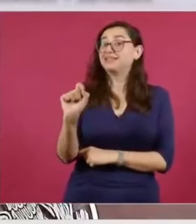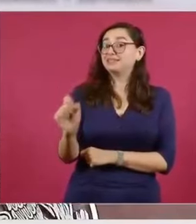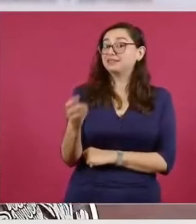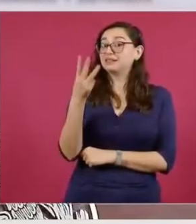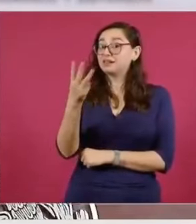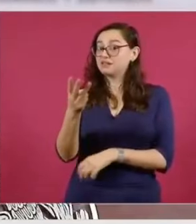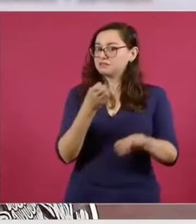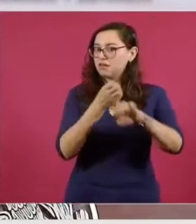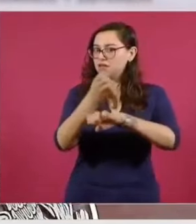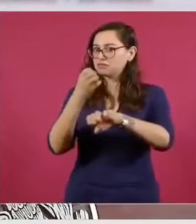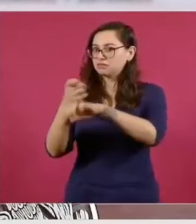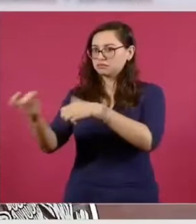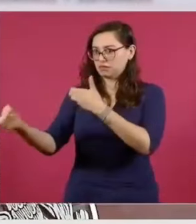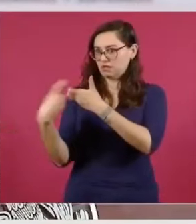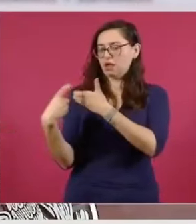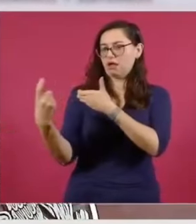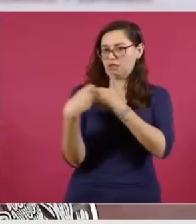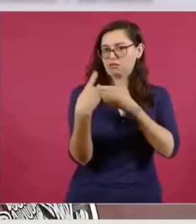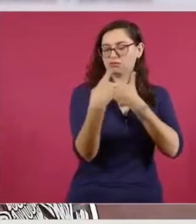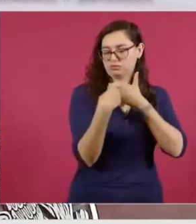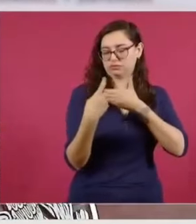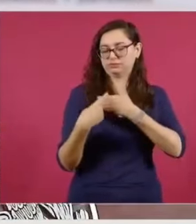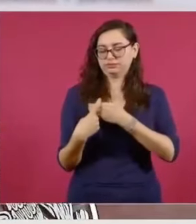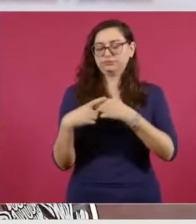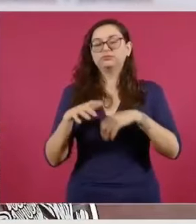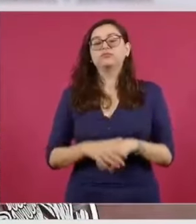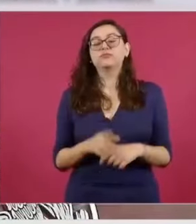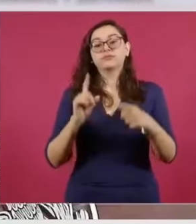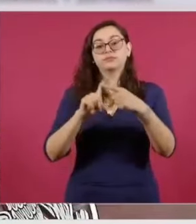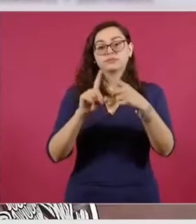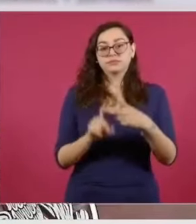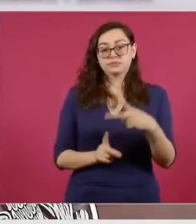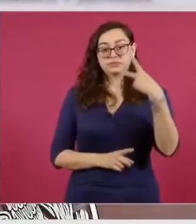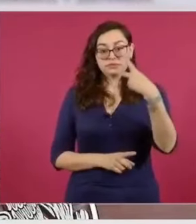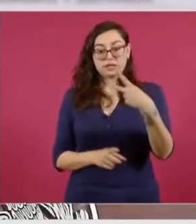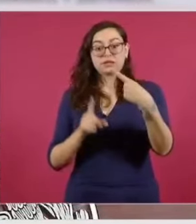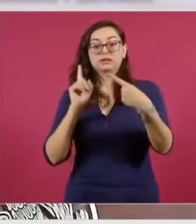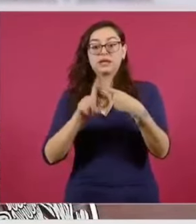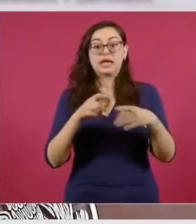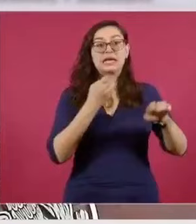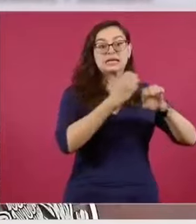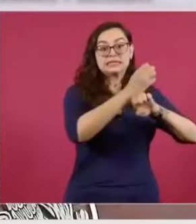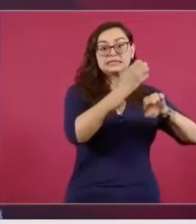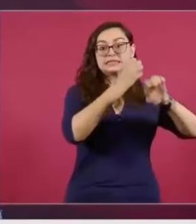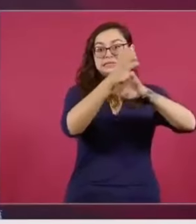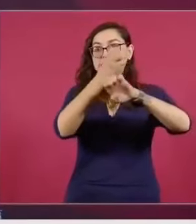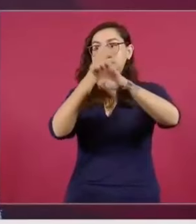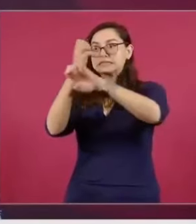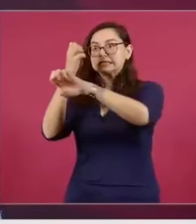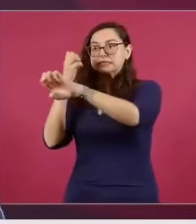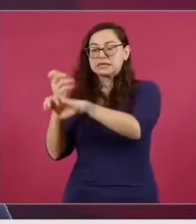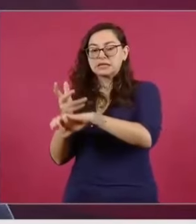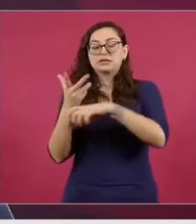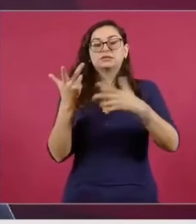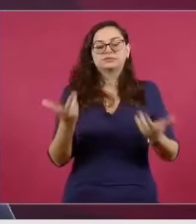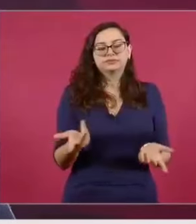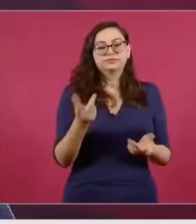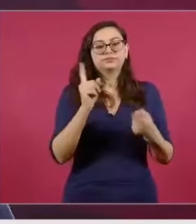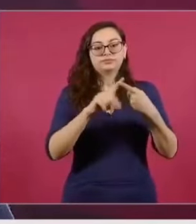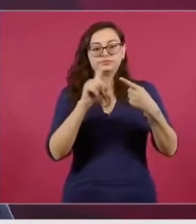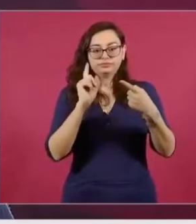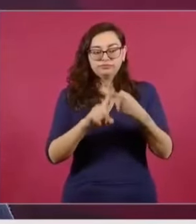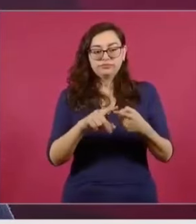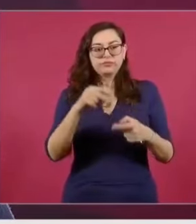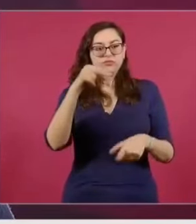el déficit en médicos especialistas pasando de poco más de 18.600 en 2019